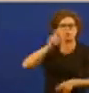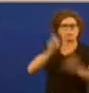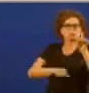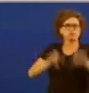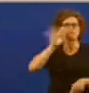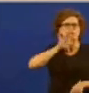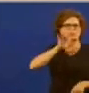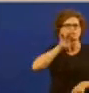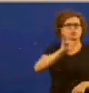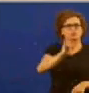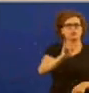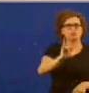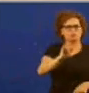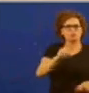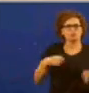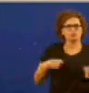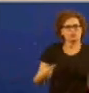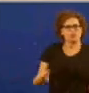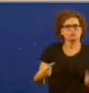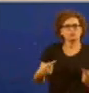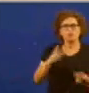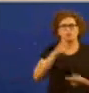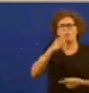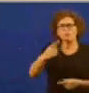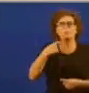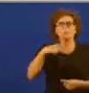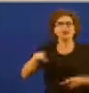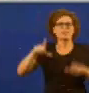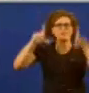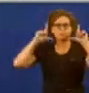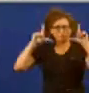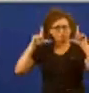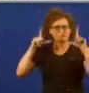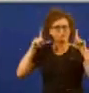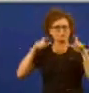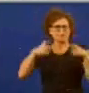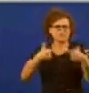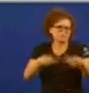perdemos peso la industria eólica